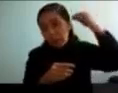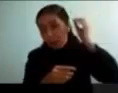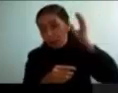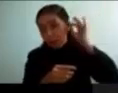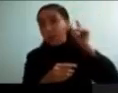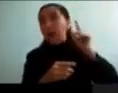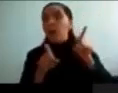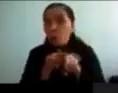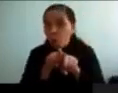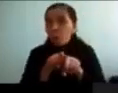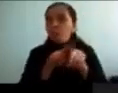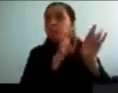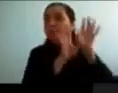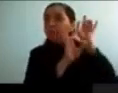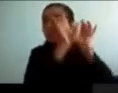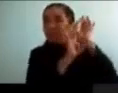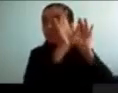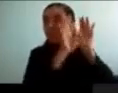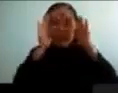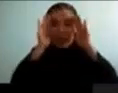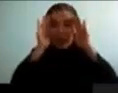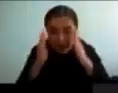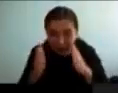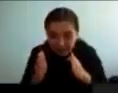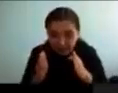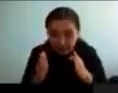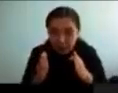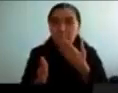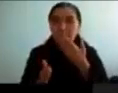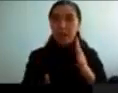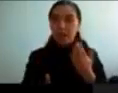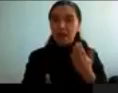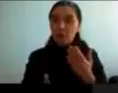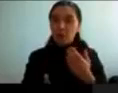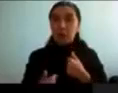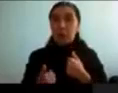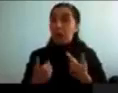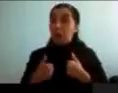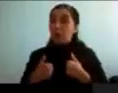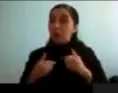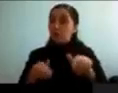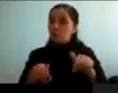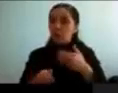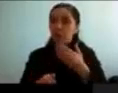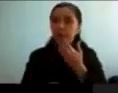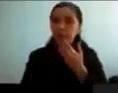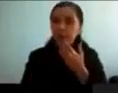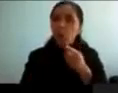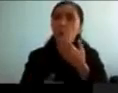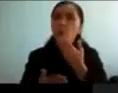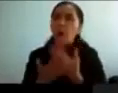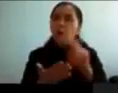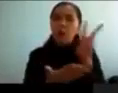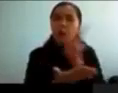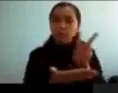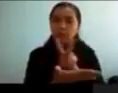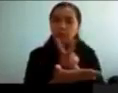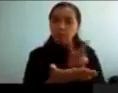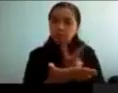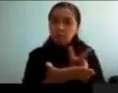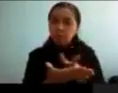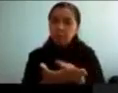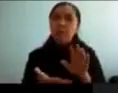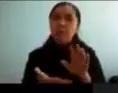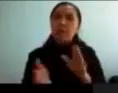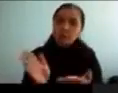modulación atencional. De hecho, no sé si le ha pasado, a mí me pasa cada rato, cuando ustedes están leyendo, a veces pueden pasar, páginas y páginas,